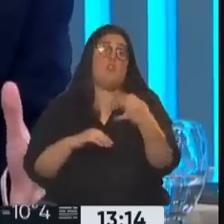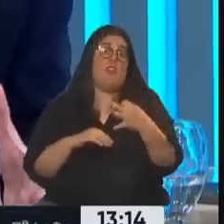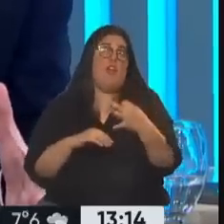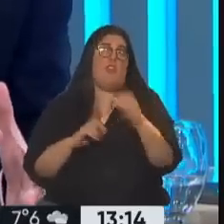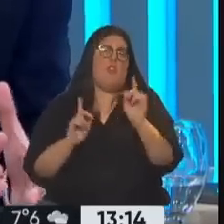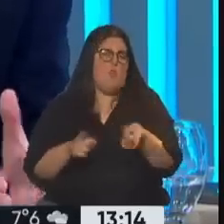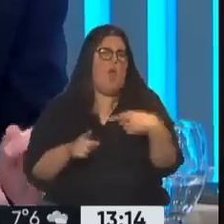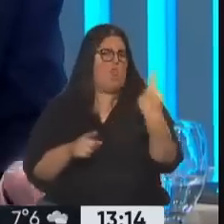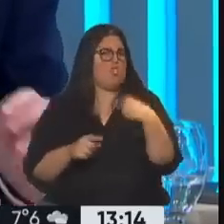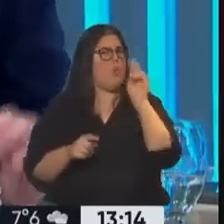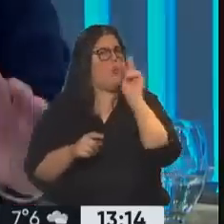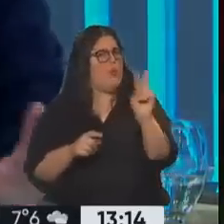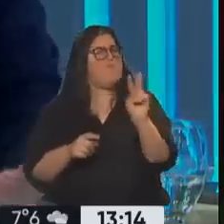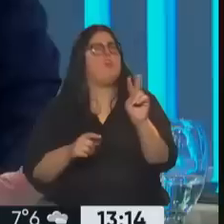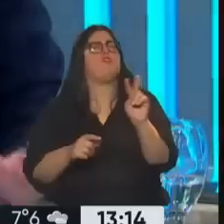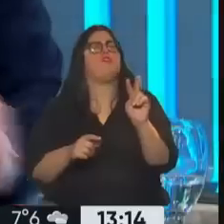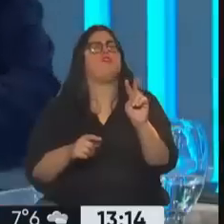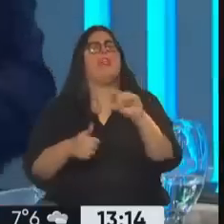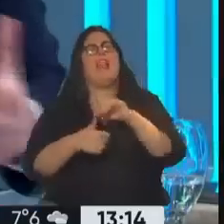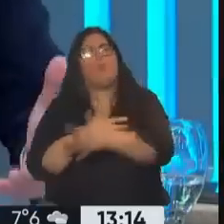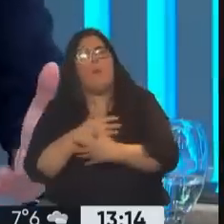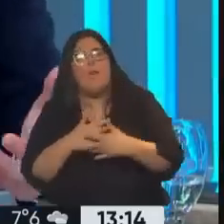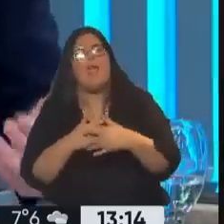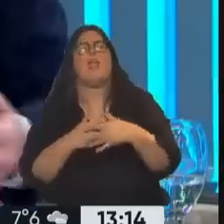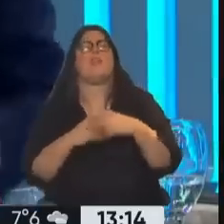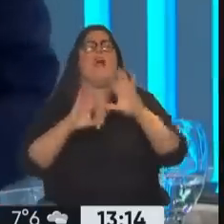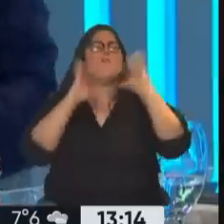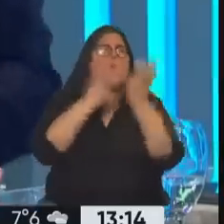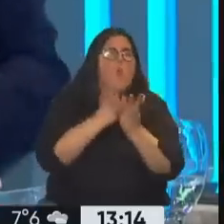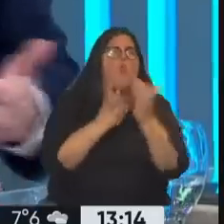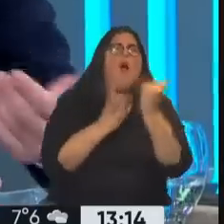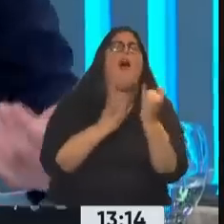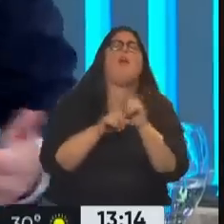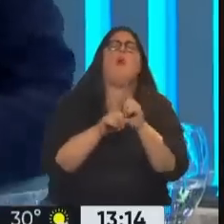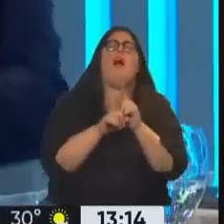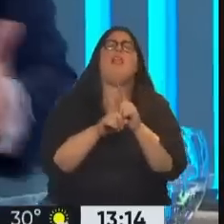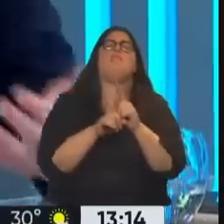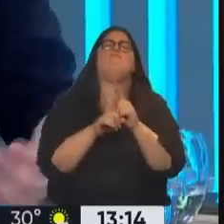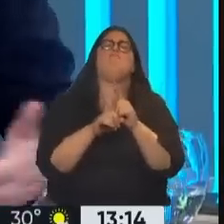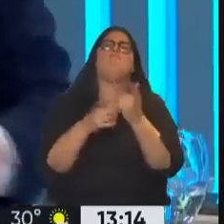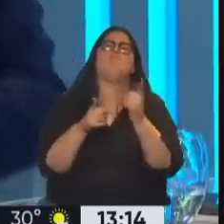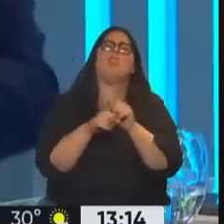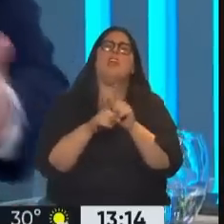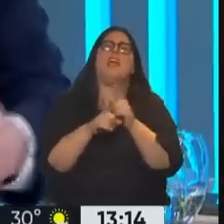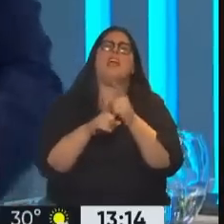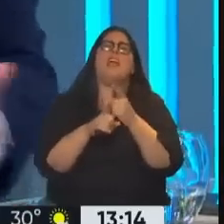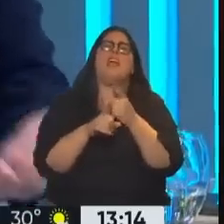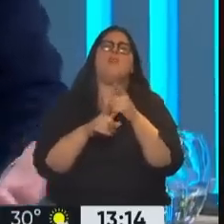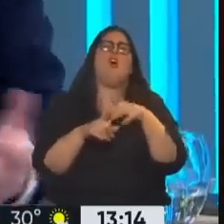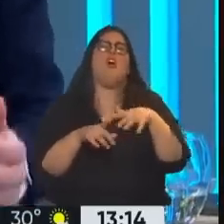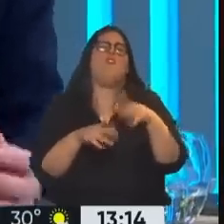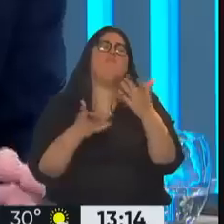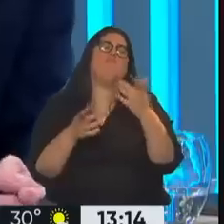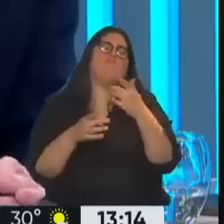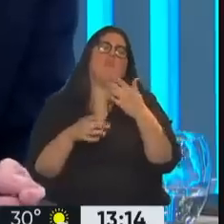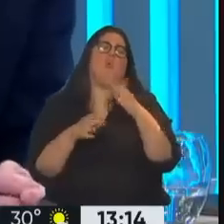lado que vemos un crecimiento, ya diría, no solo en Latinoamérica, lo estamos viendo a nivel global, una suerte de respuesta a este estado de malestar generado en